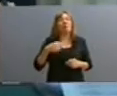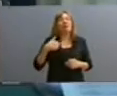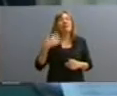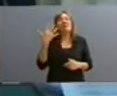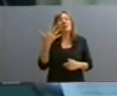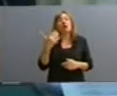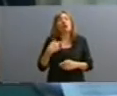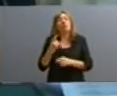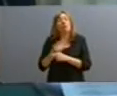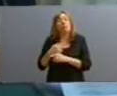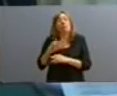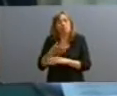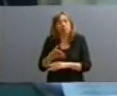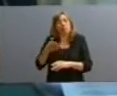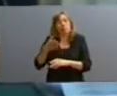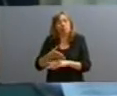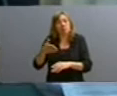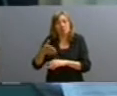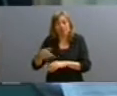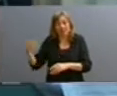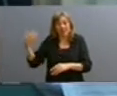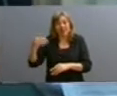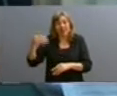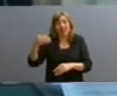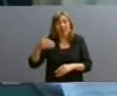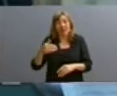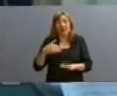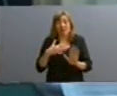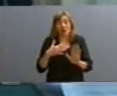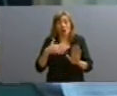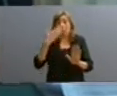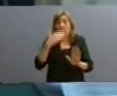siempre íbamos y trabajamos muy duramente, solo quedamos tres.